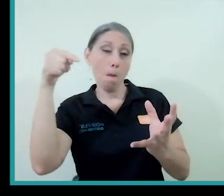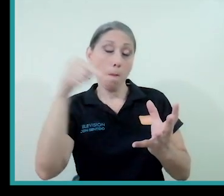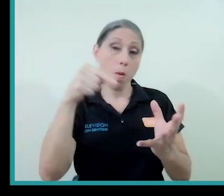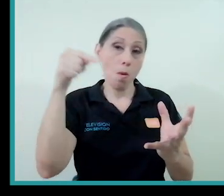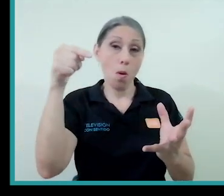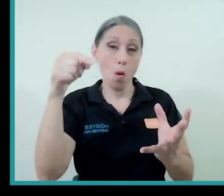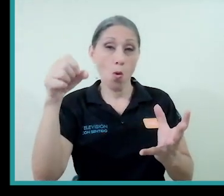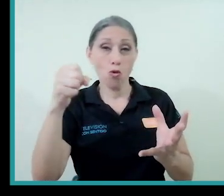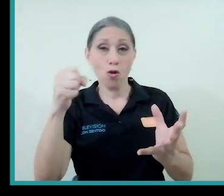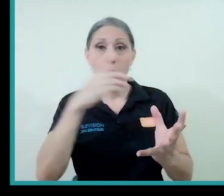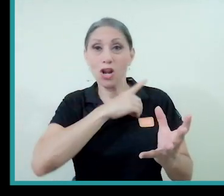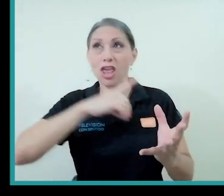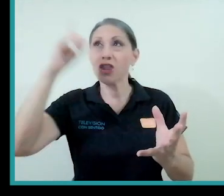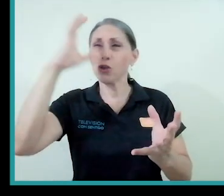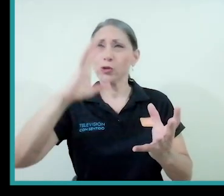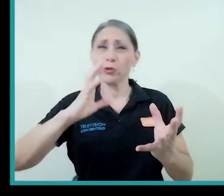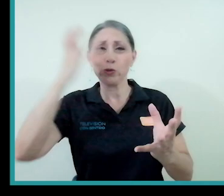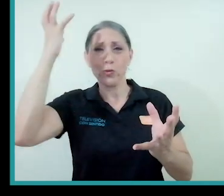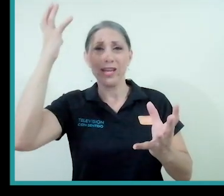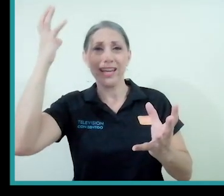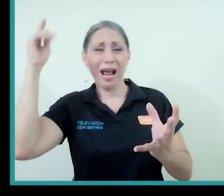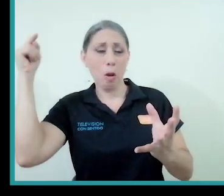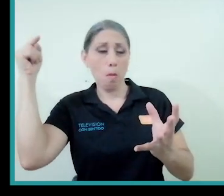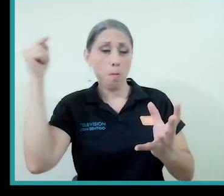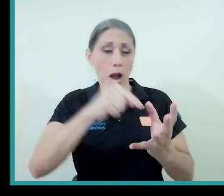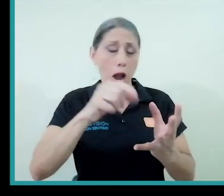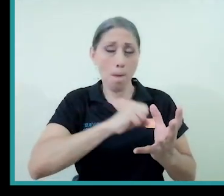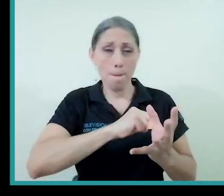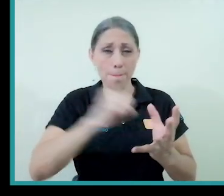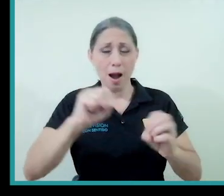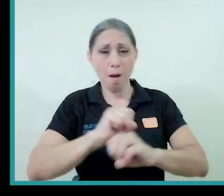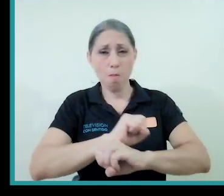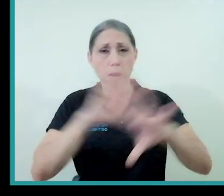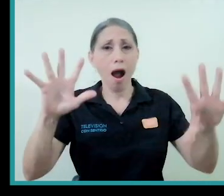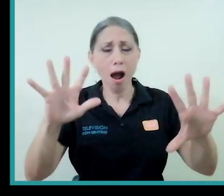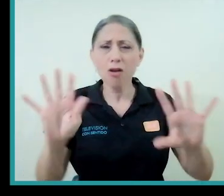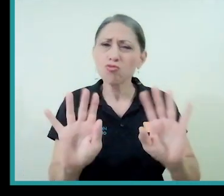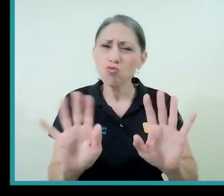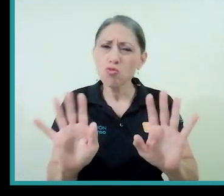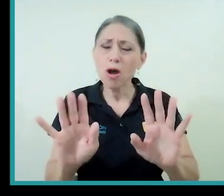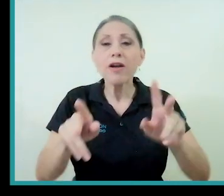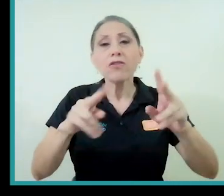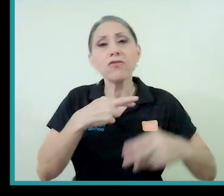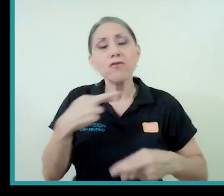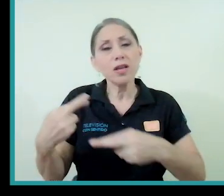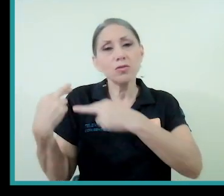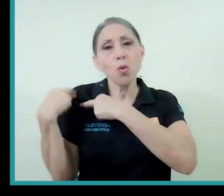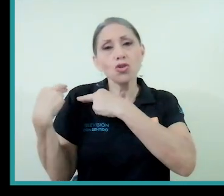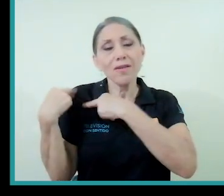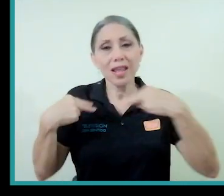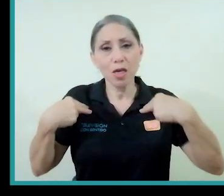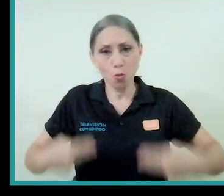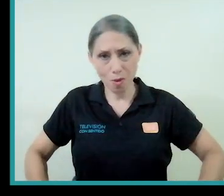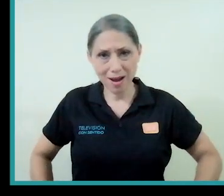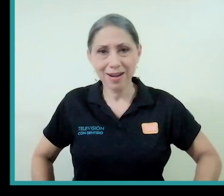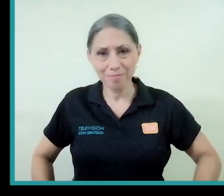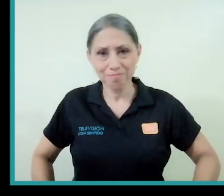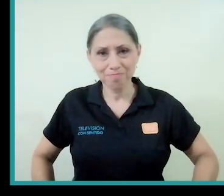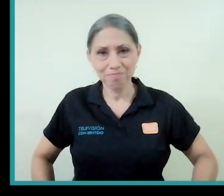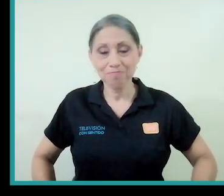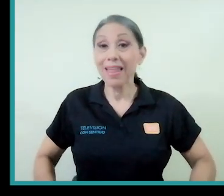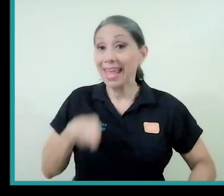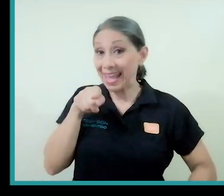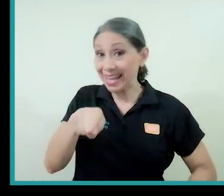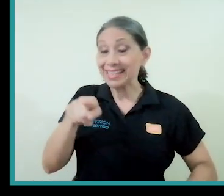con su ira va a hacer explotar a la humanidad. O sea, es la responsabilidad humana y a mí me parece que este es un